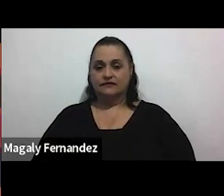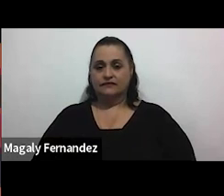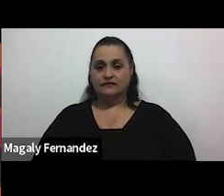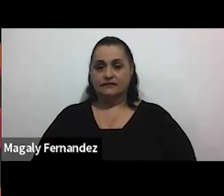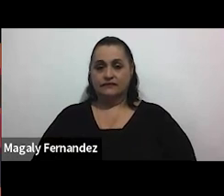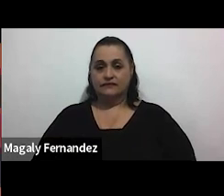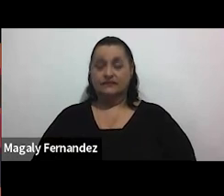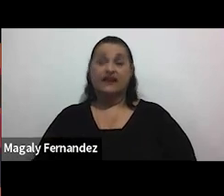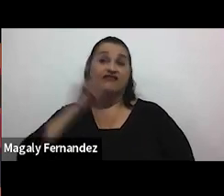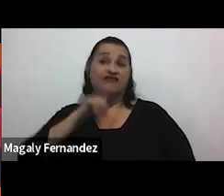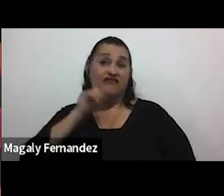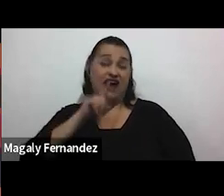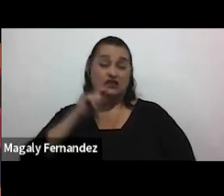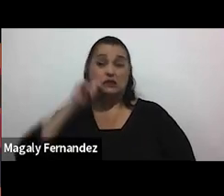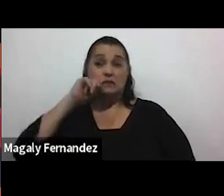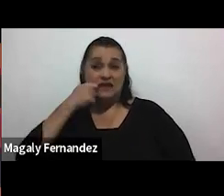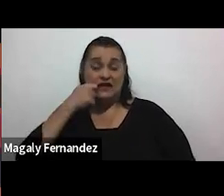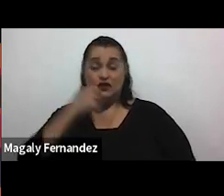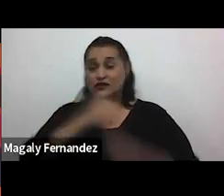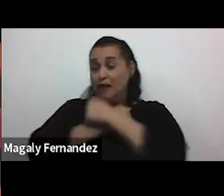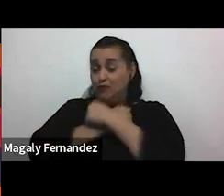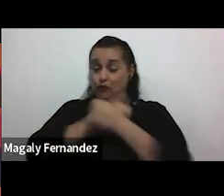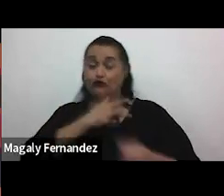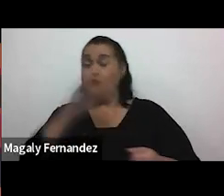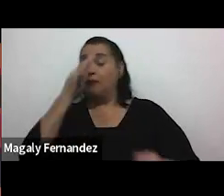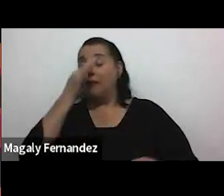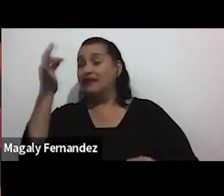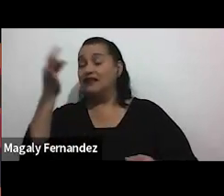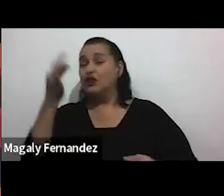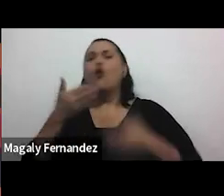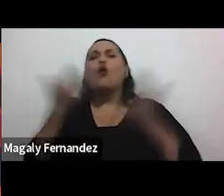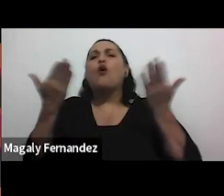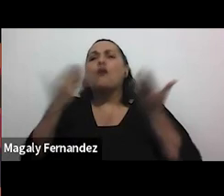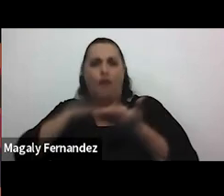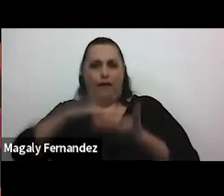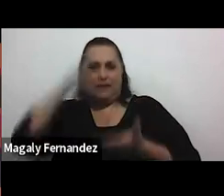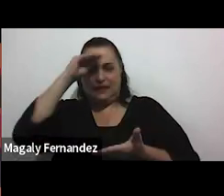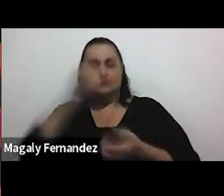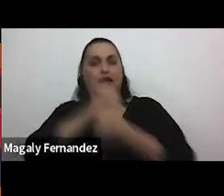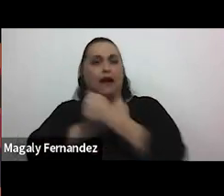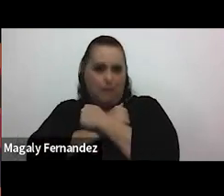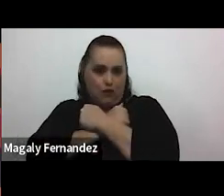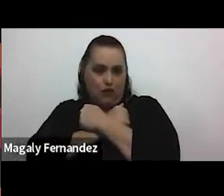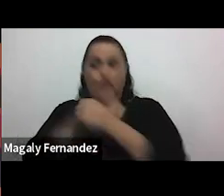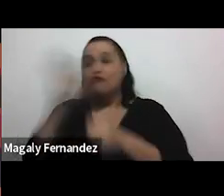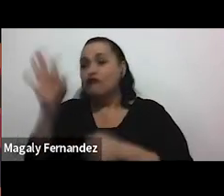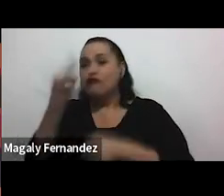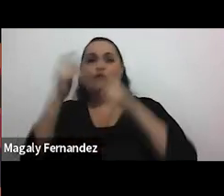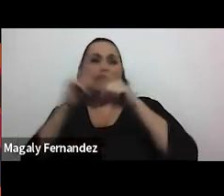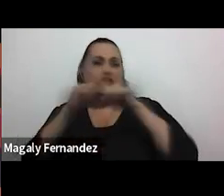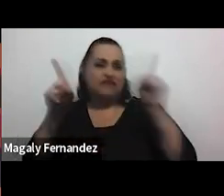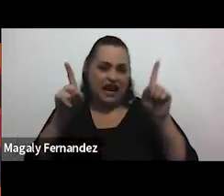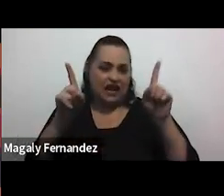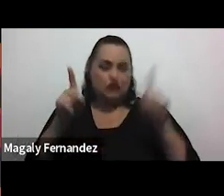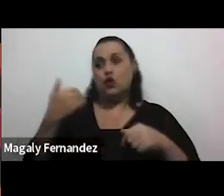Los falsos mitos de ese amor romántico es cómo aprendemos el amor. Aprendemos el amor de forma diferente si eres chico o si eres